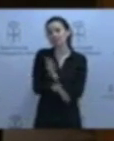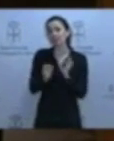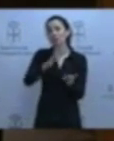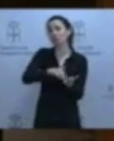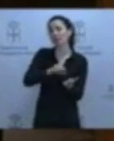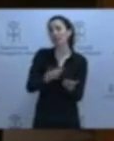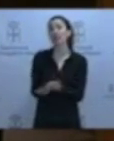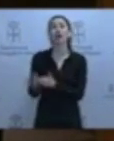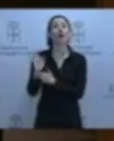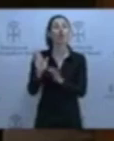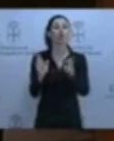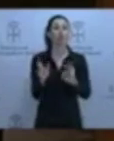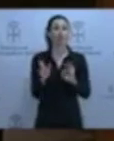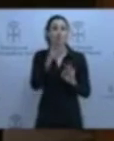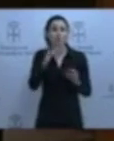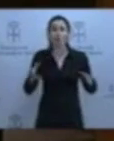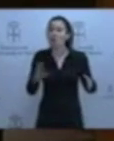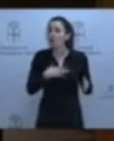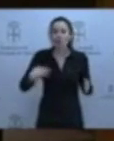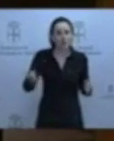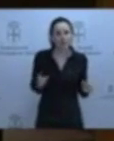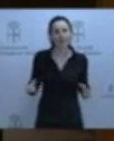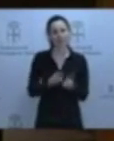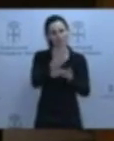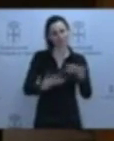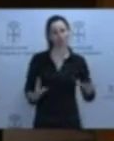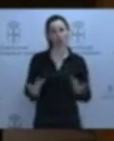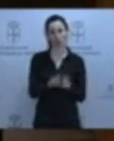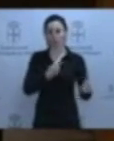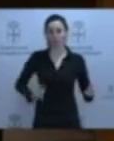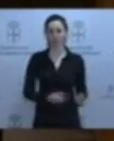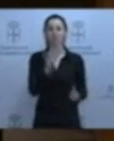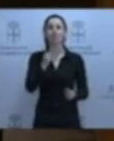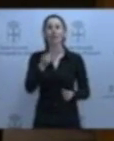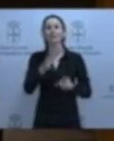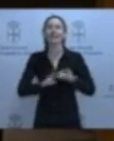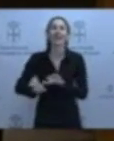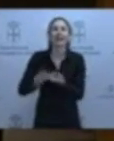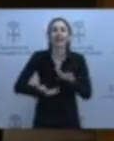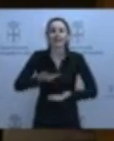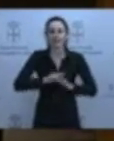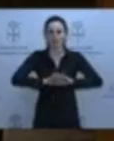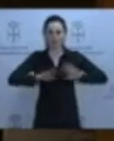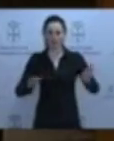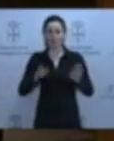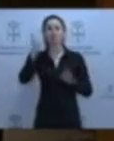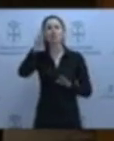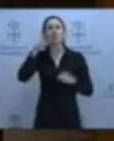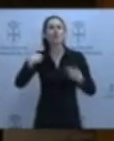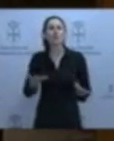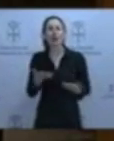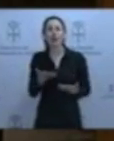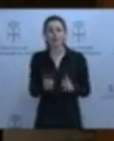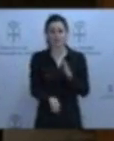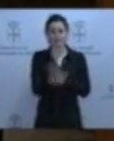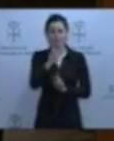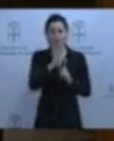demuestra. Ni siquiera hay que ir a una lista conjunta. Basta con que sean capaces de cooperar. Por tanto, ¿qué es lo que les preocupa? Usted ha llegado a una situación en la que no hace